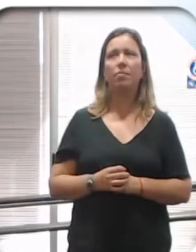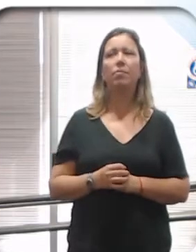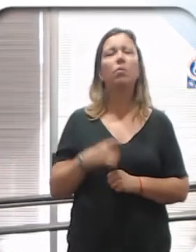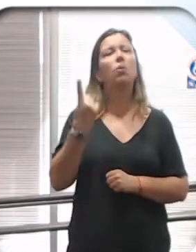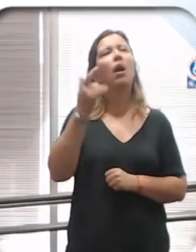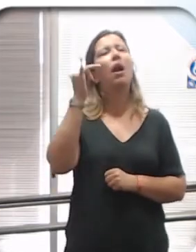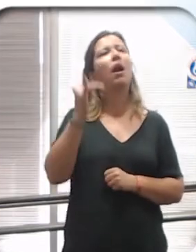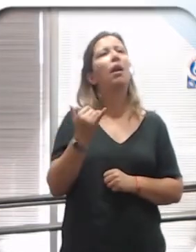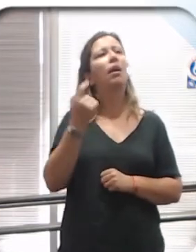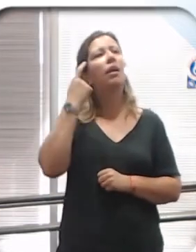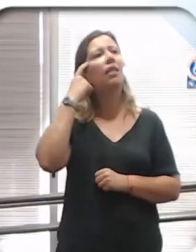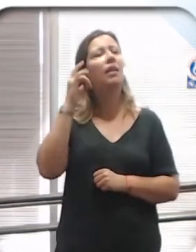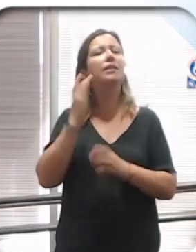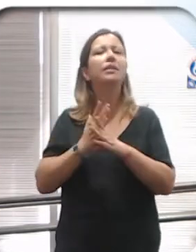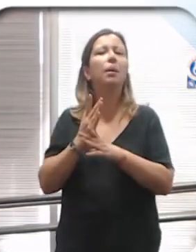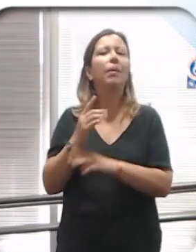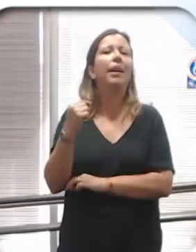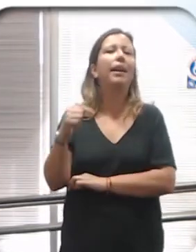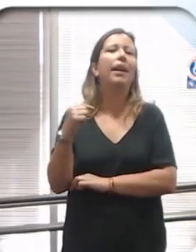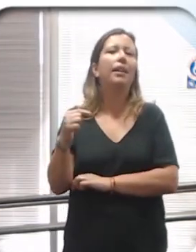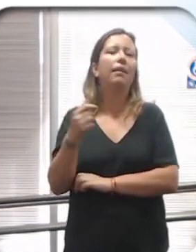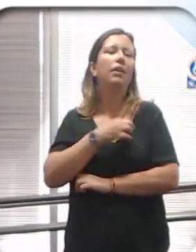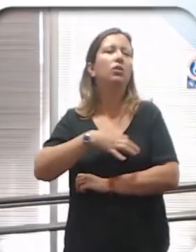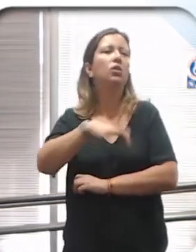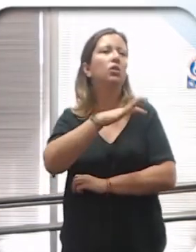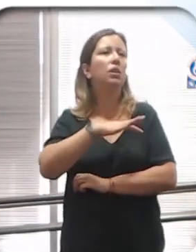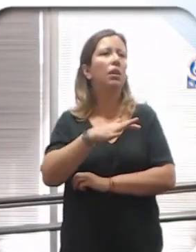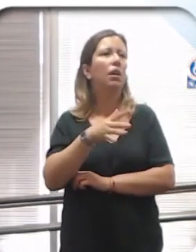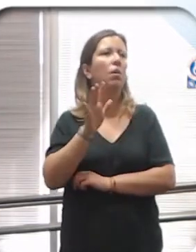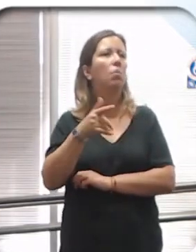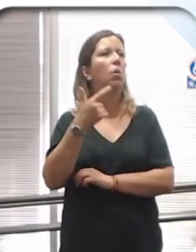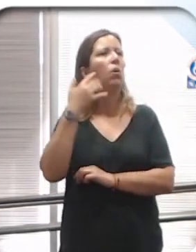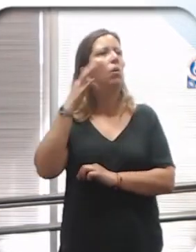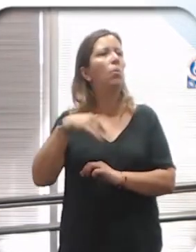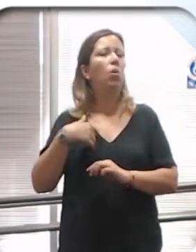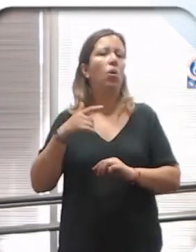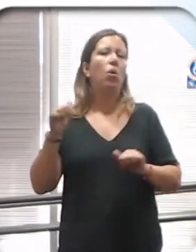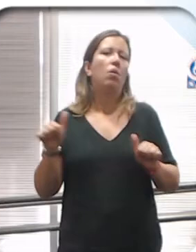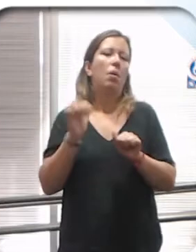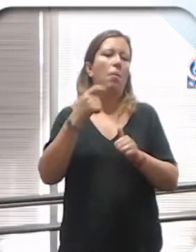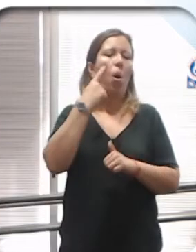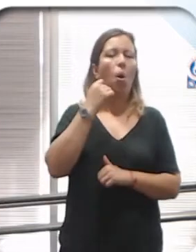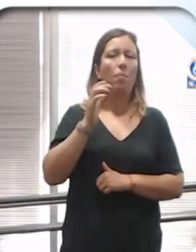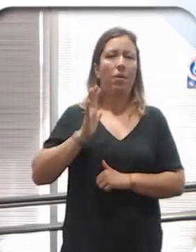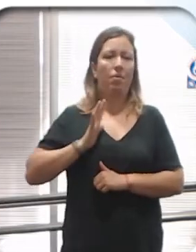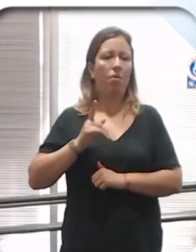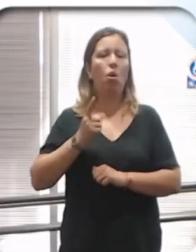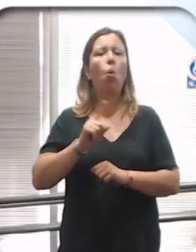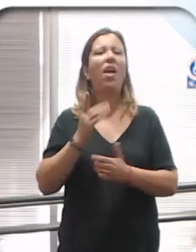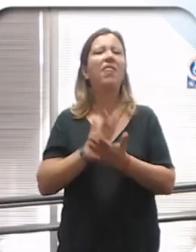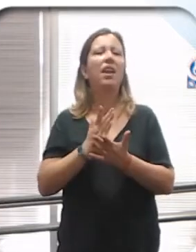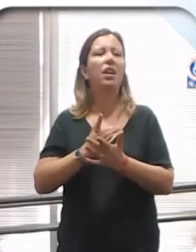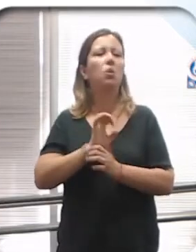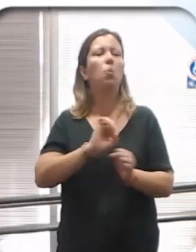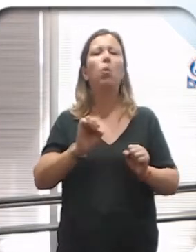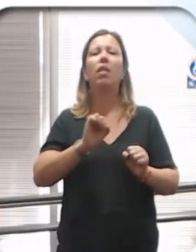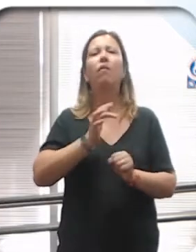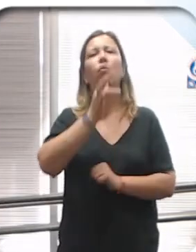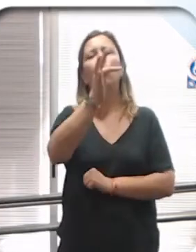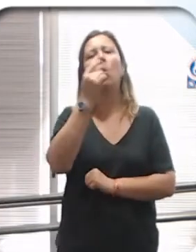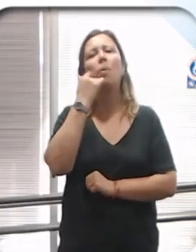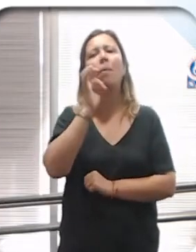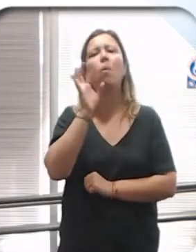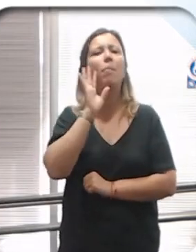Hay una percepción negativa de parte de la sociedad de lo que tenga que ver con el ejercicio de la maternidad y paternidad. No tienen derecho a ser padre ni madre.